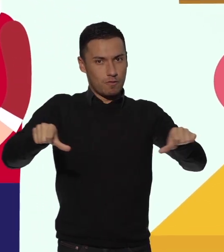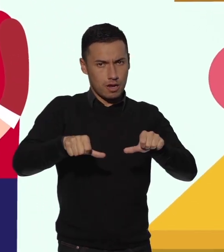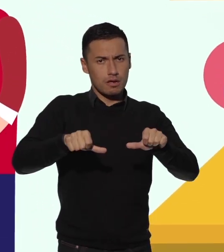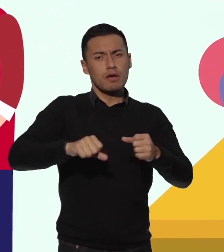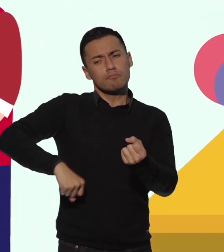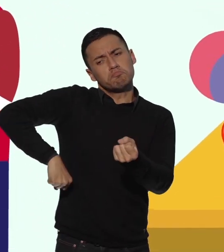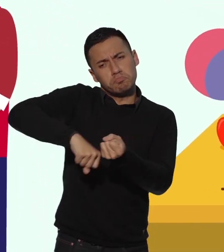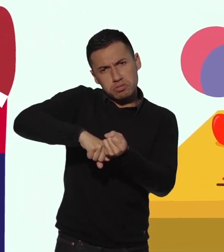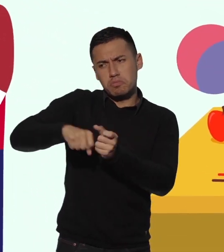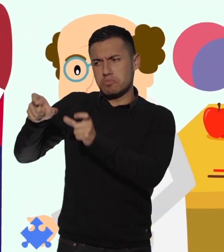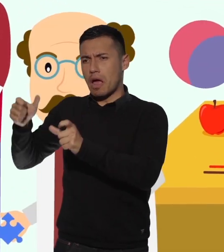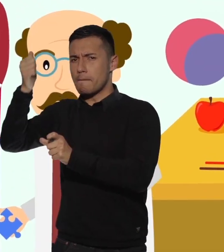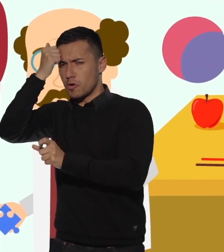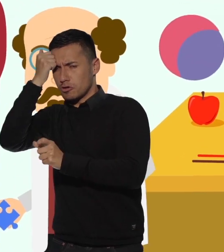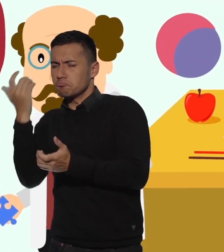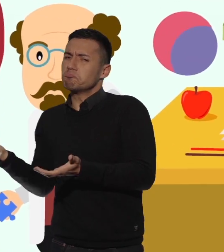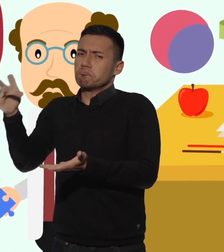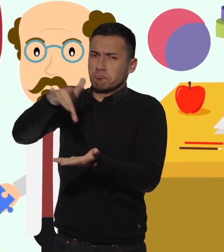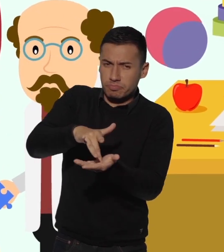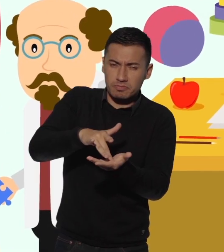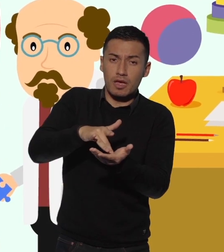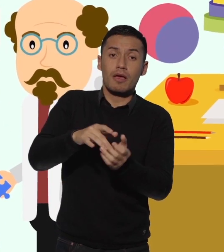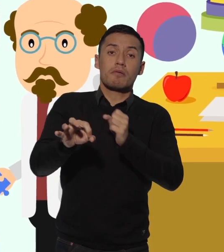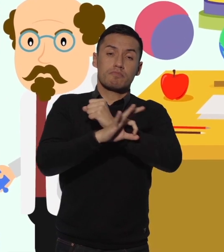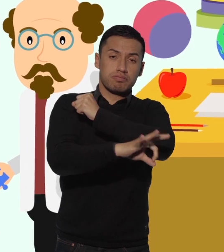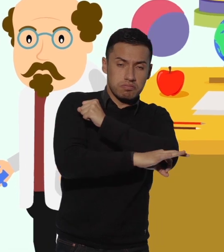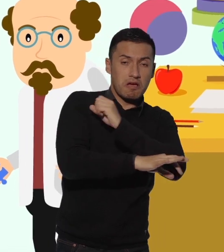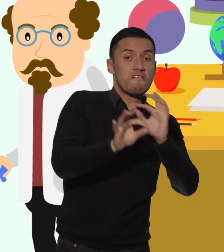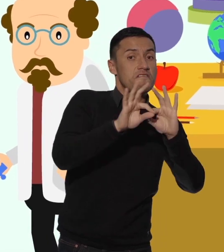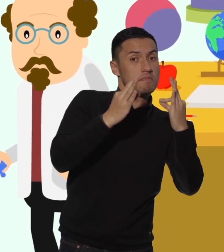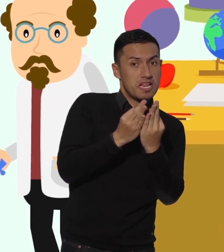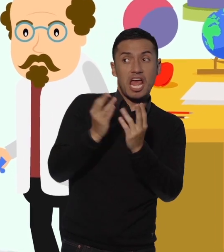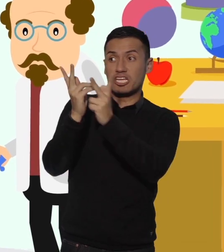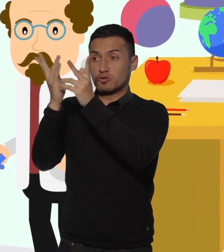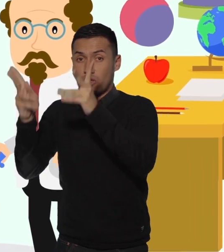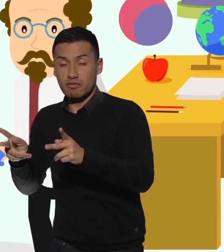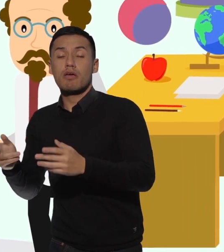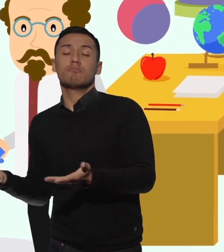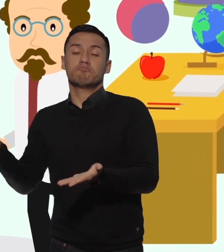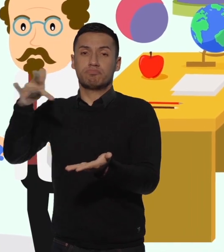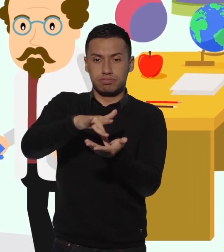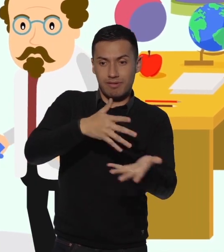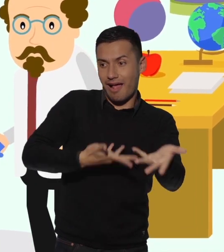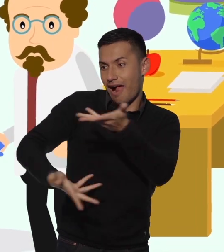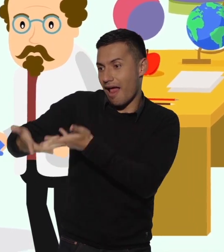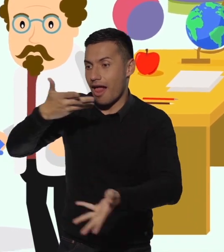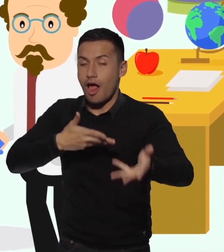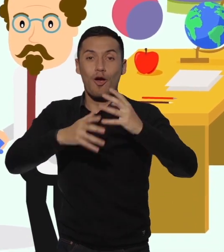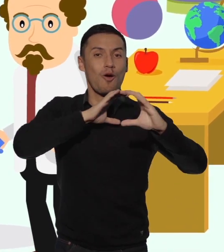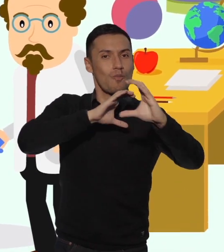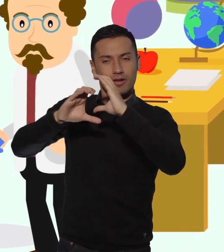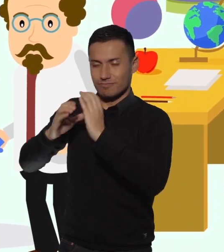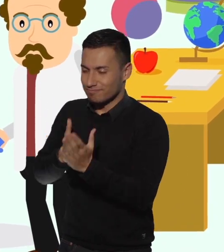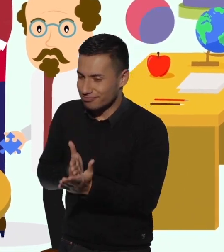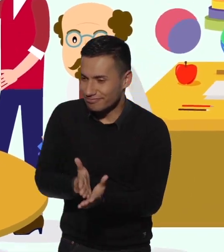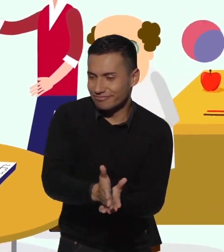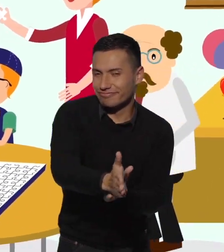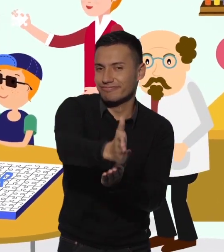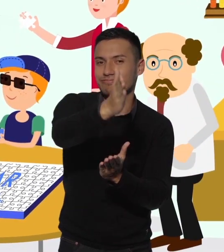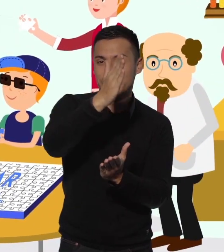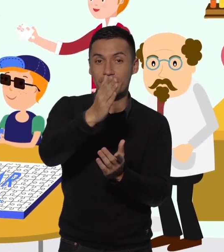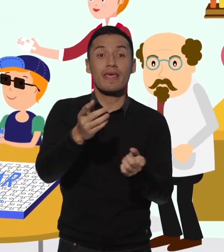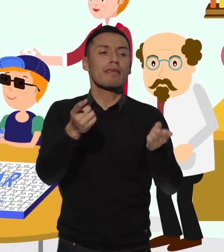cuenta con la participación de docentes de apoyo, orientadores escolares, familias y estudiantes quienes deben mantener comunicación constante.